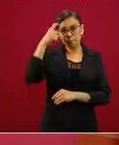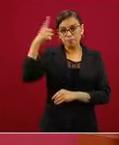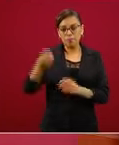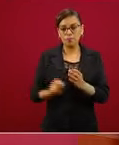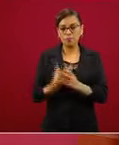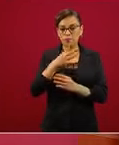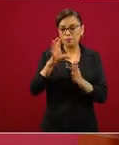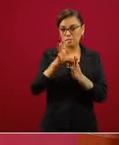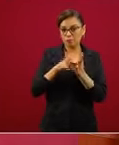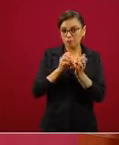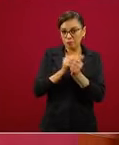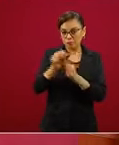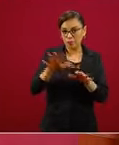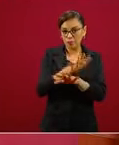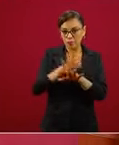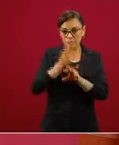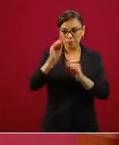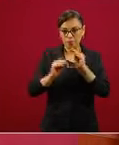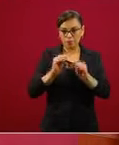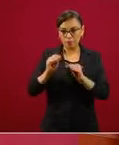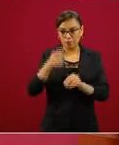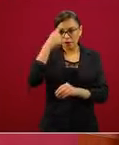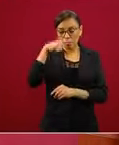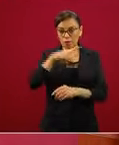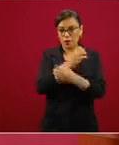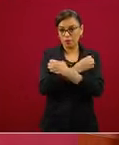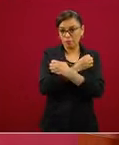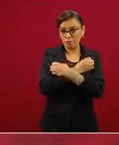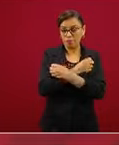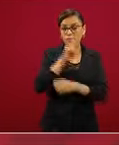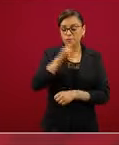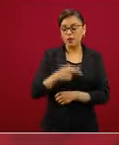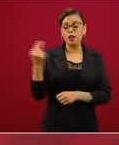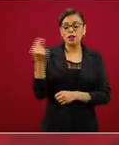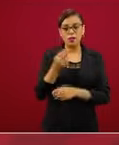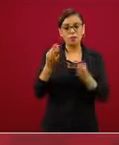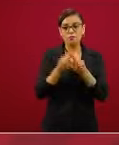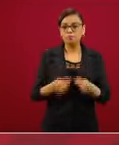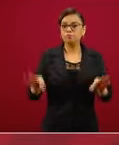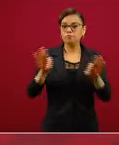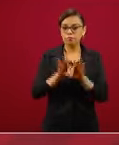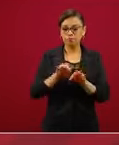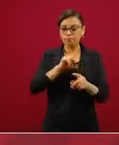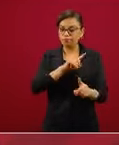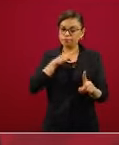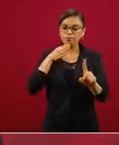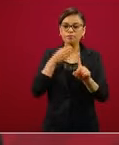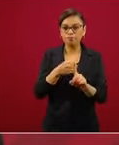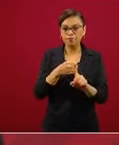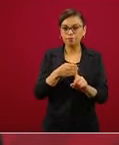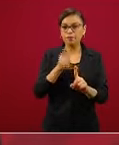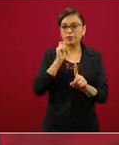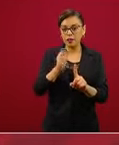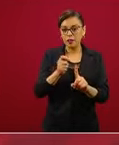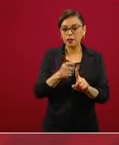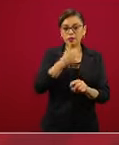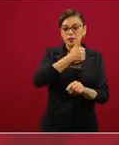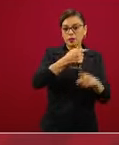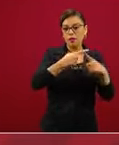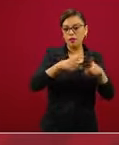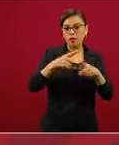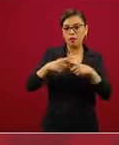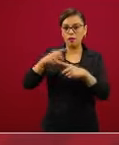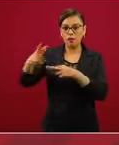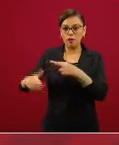Constitución, quedó asentada la necesidad de definir políticas diferenciadas de acuerdo con las regiones,